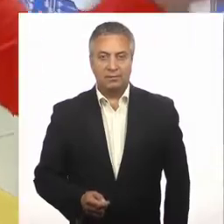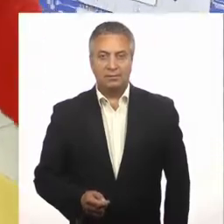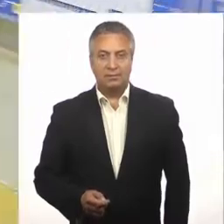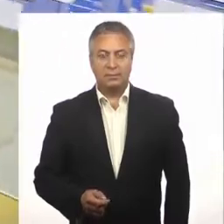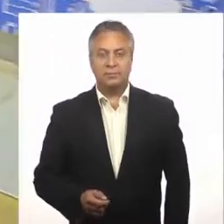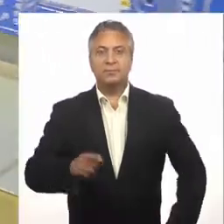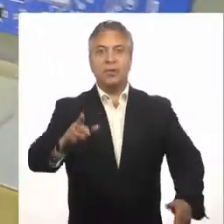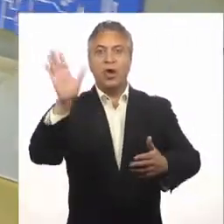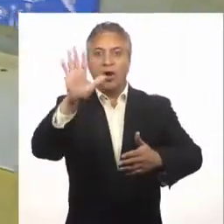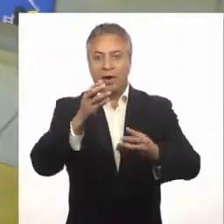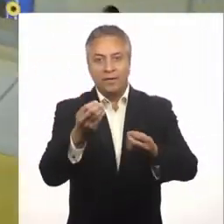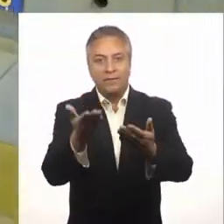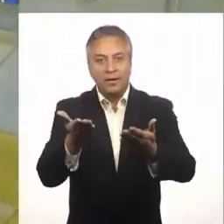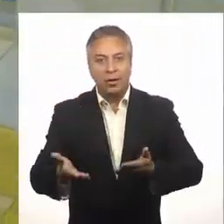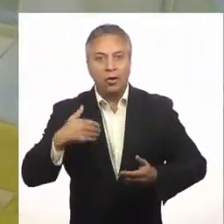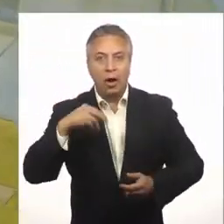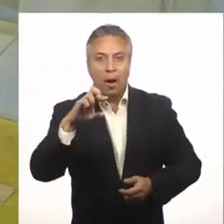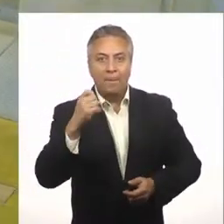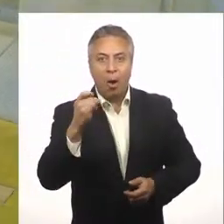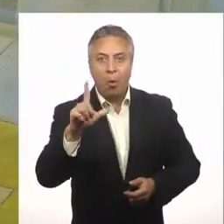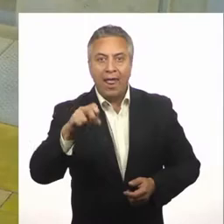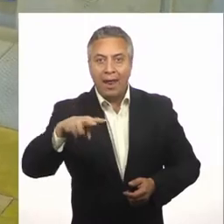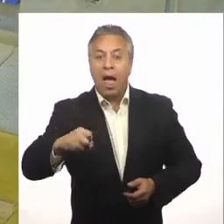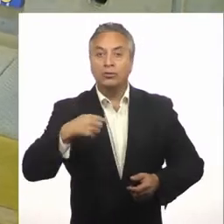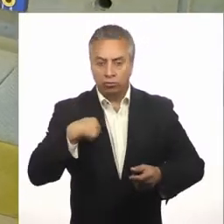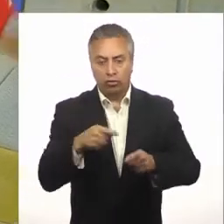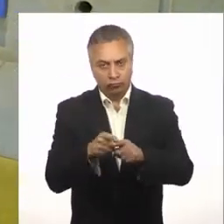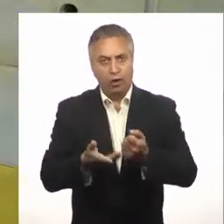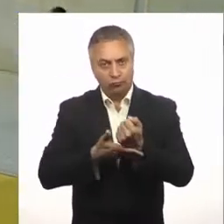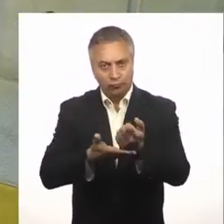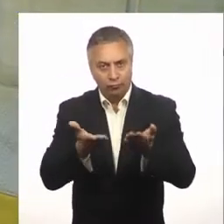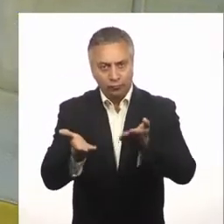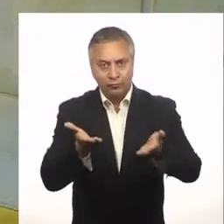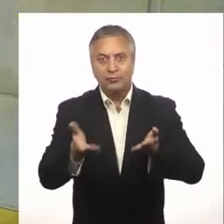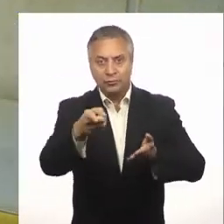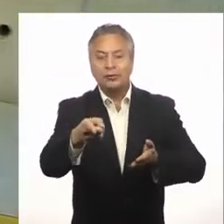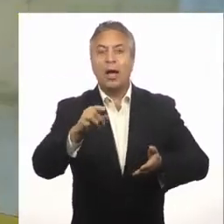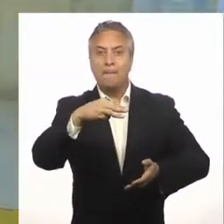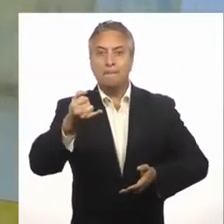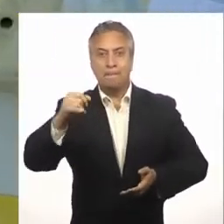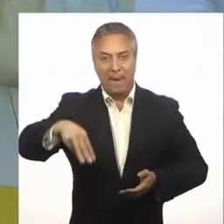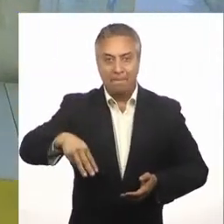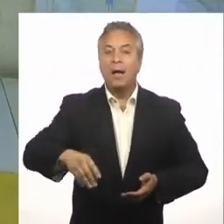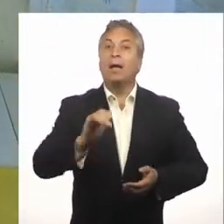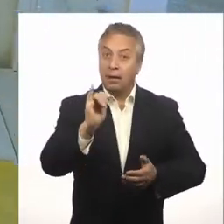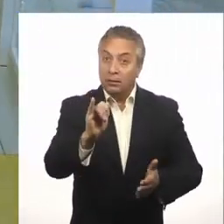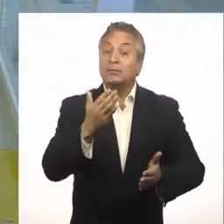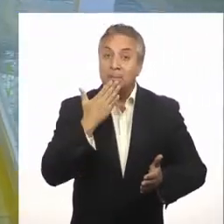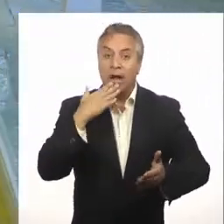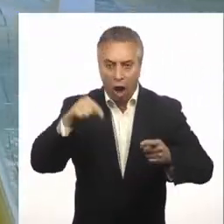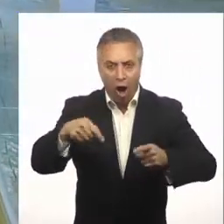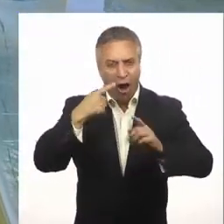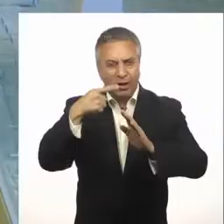¡Hola, bienvenidos! Soy Paulina Larcón, facilitadora del Museo Interactivo Mirador. Hoy vamos a experimentar con el cine.